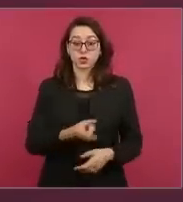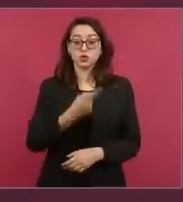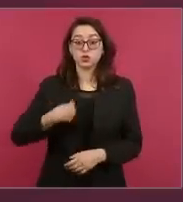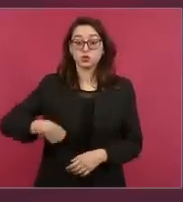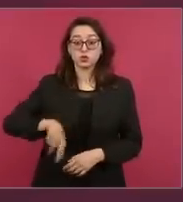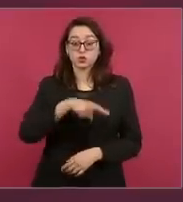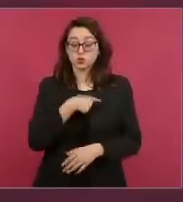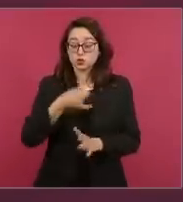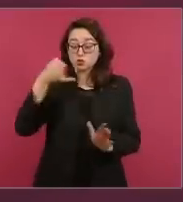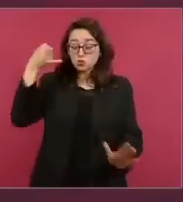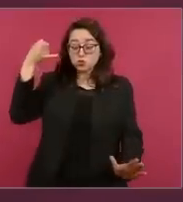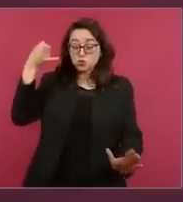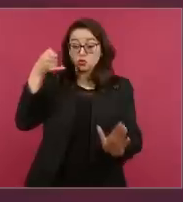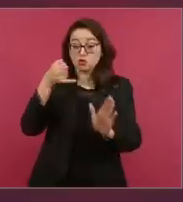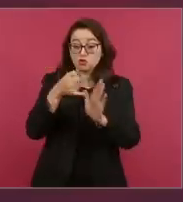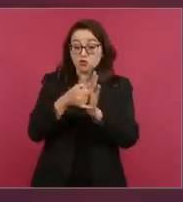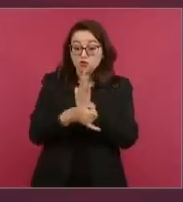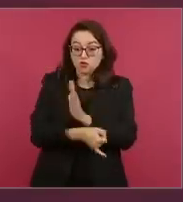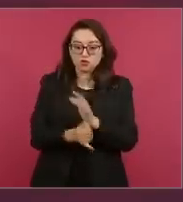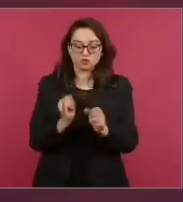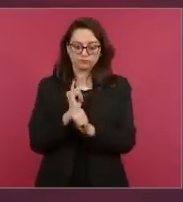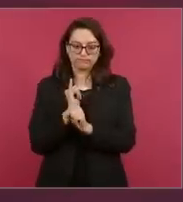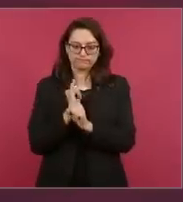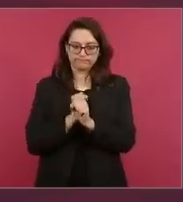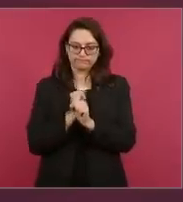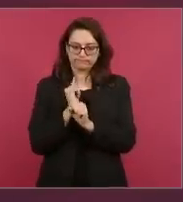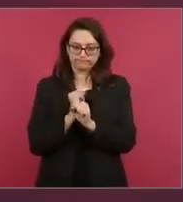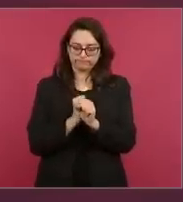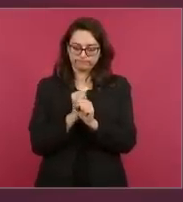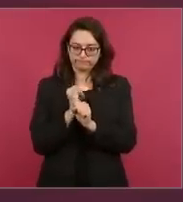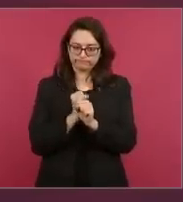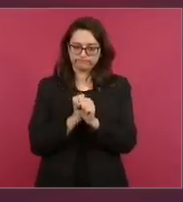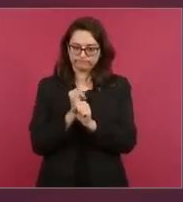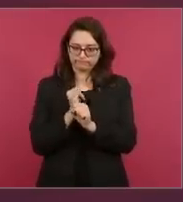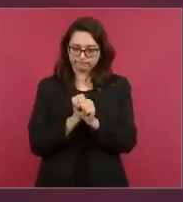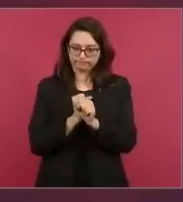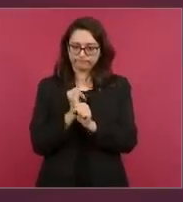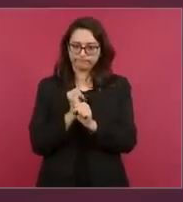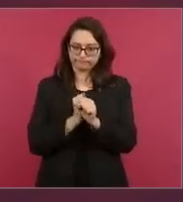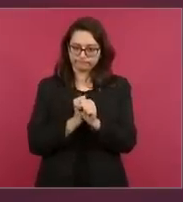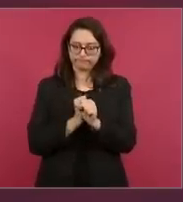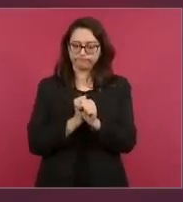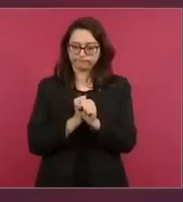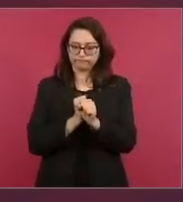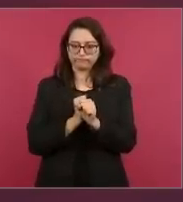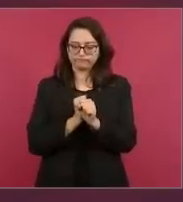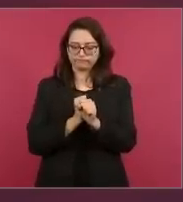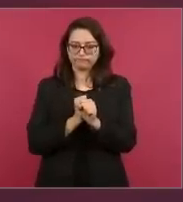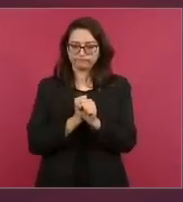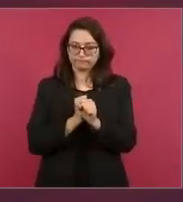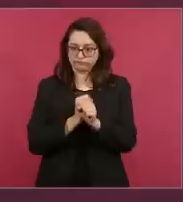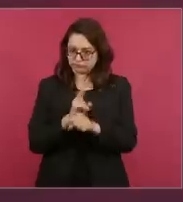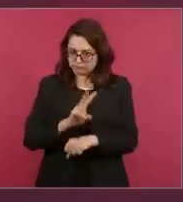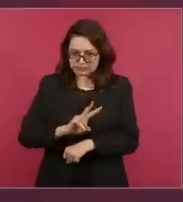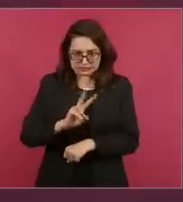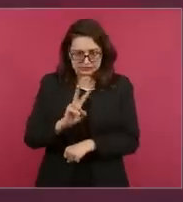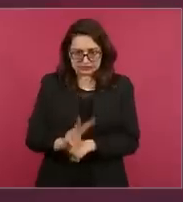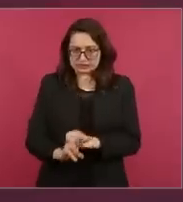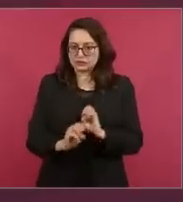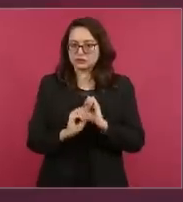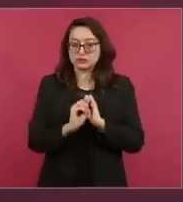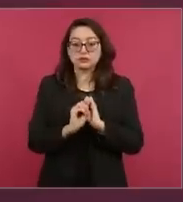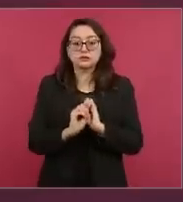tan es así que